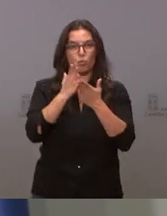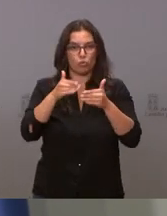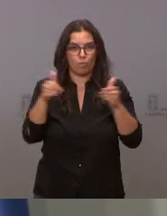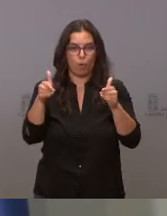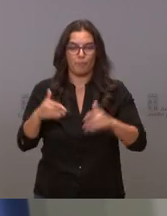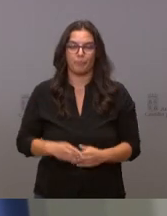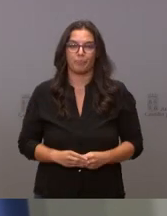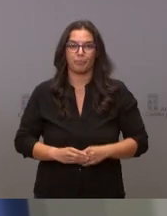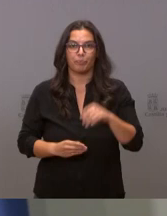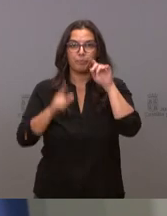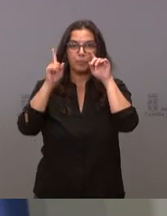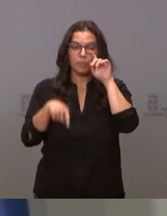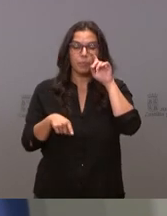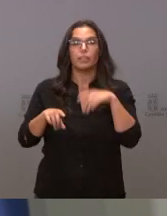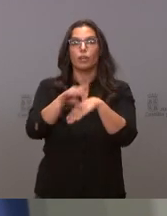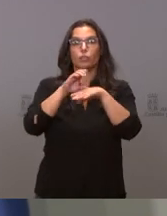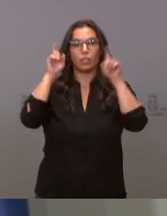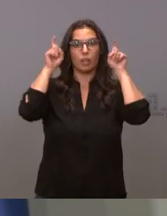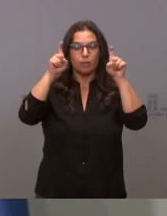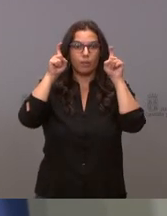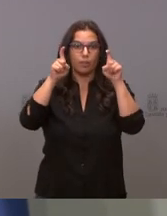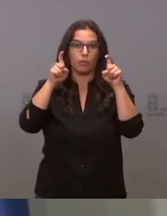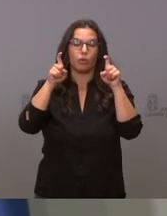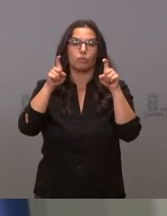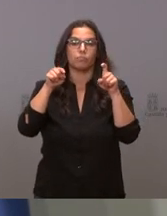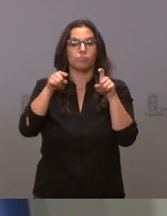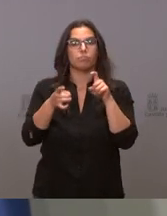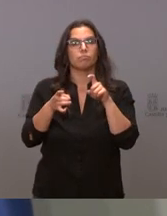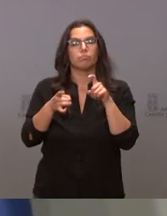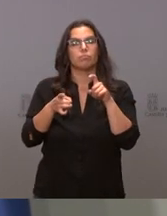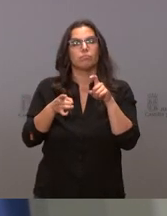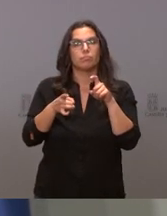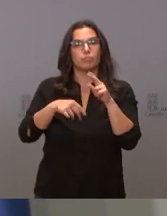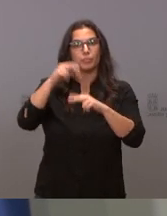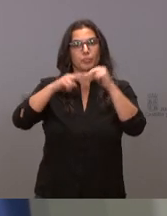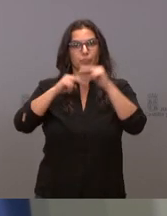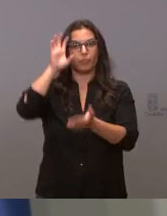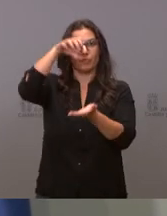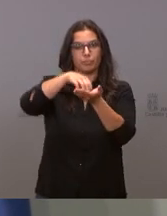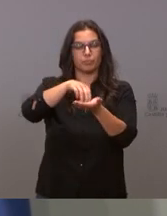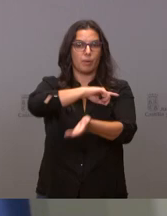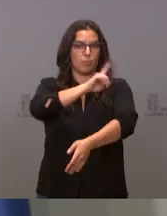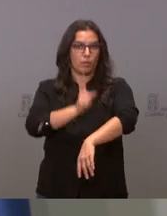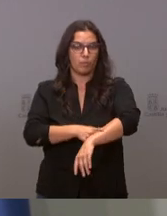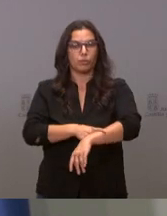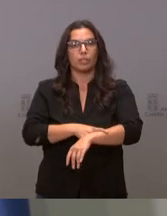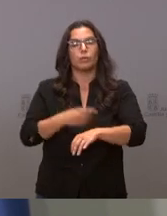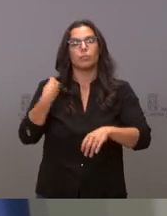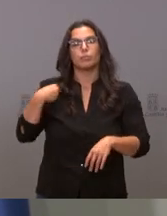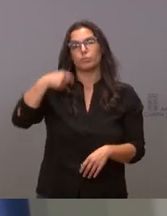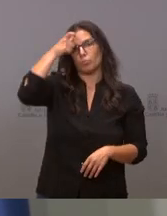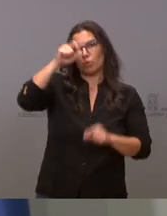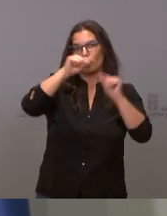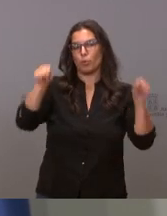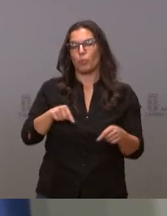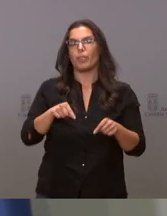También la Consejería de Educación va a construir un polideportivo en Eras de Renueva en León. Hoy se